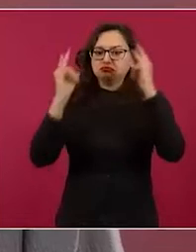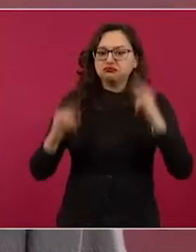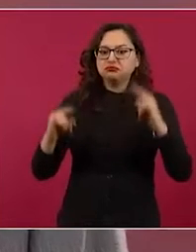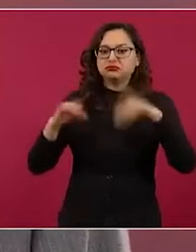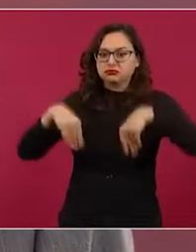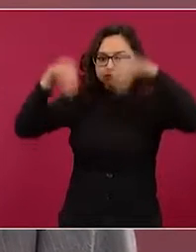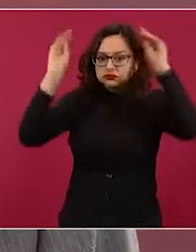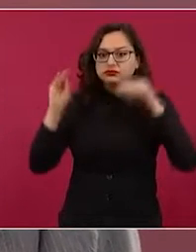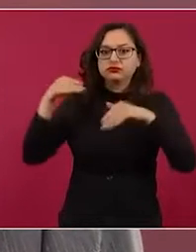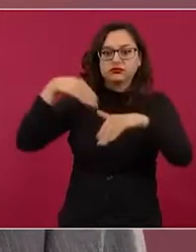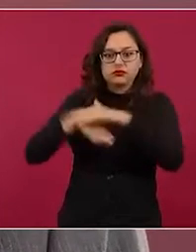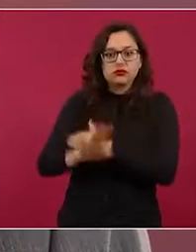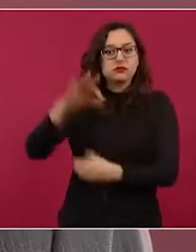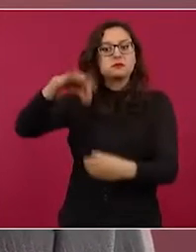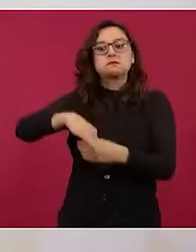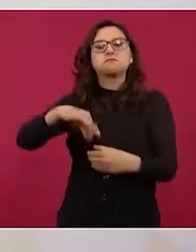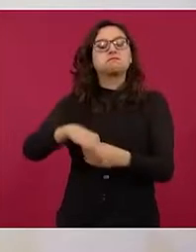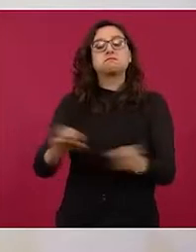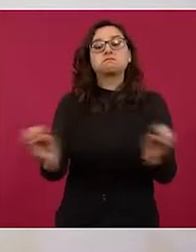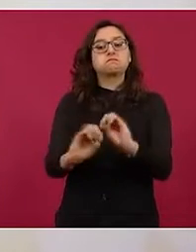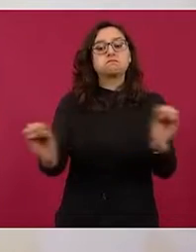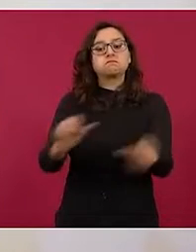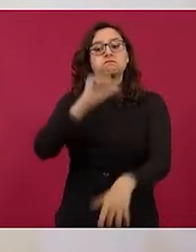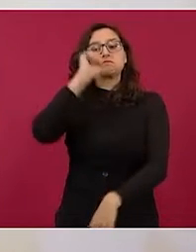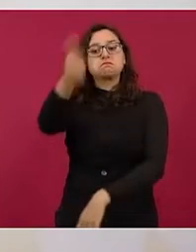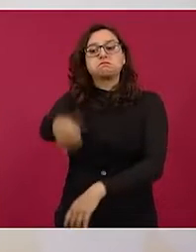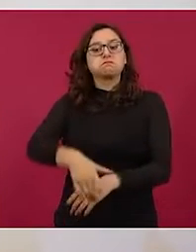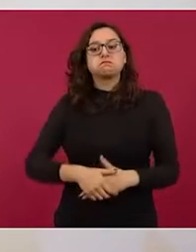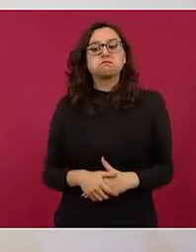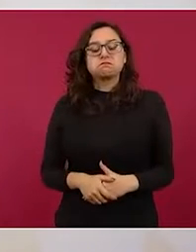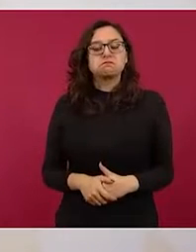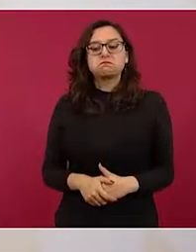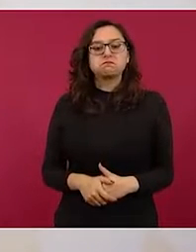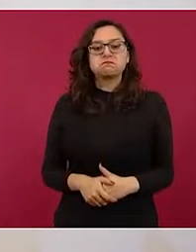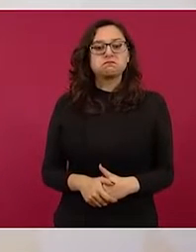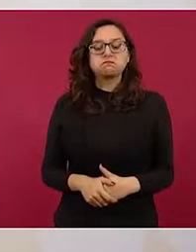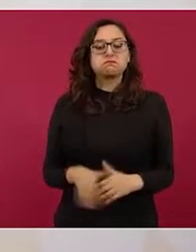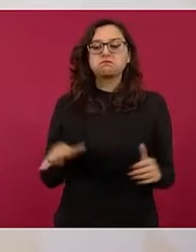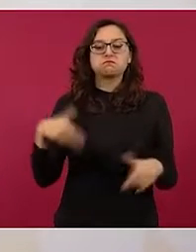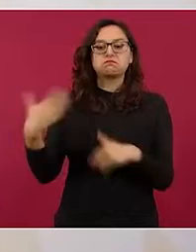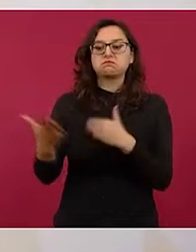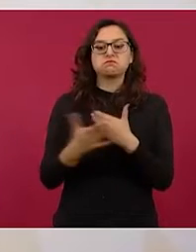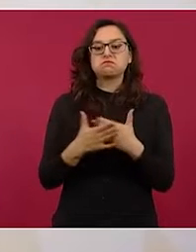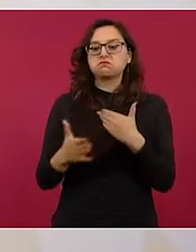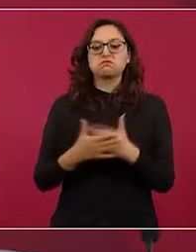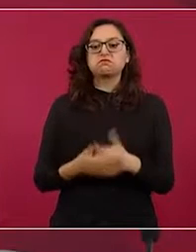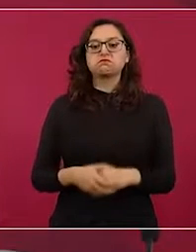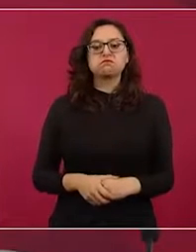para la consulta de la revocación del mandato,